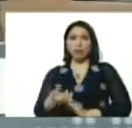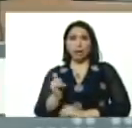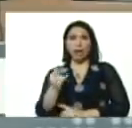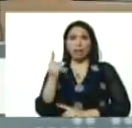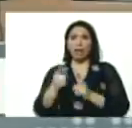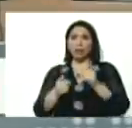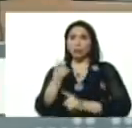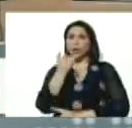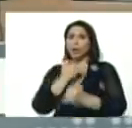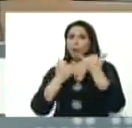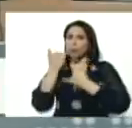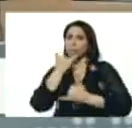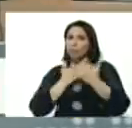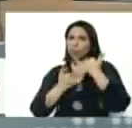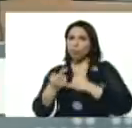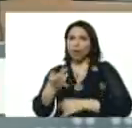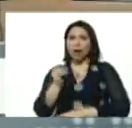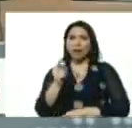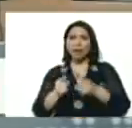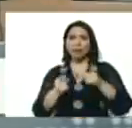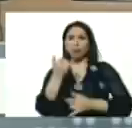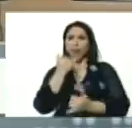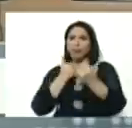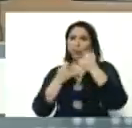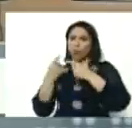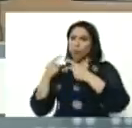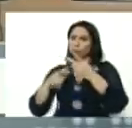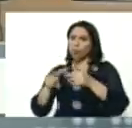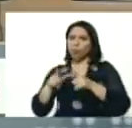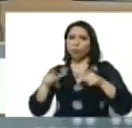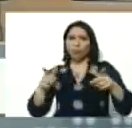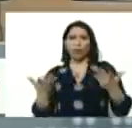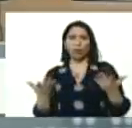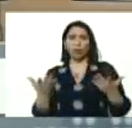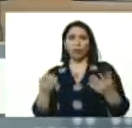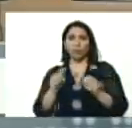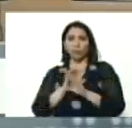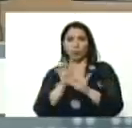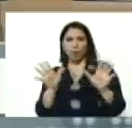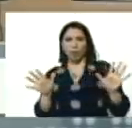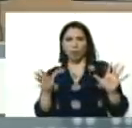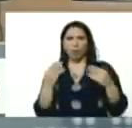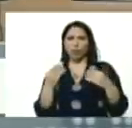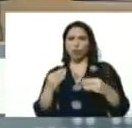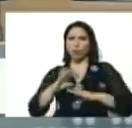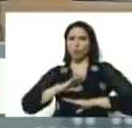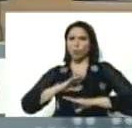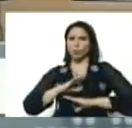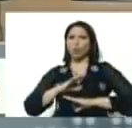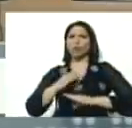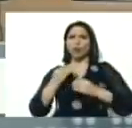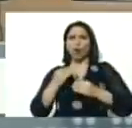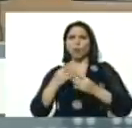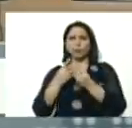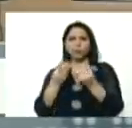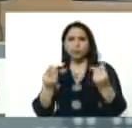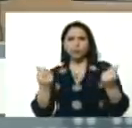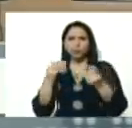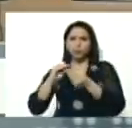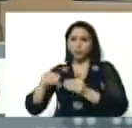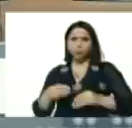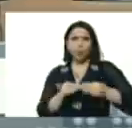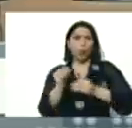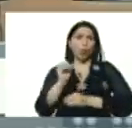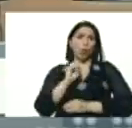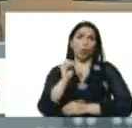error por aquí, o un error por allá, al descubrirse, con la crítica y la autocrítica, se rectificará, o se hará